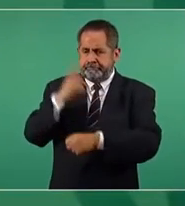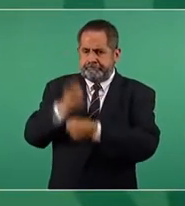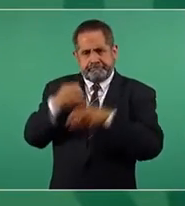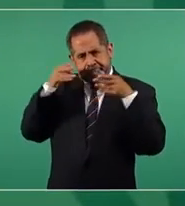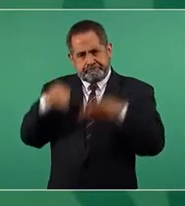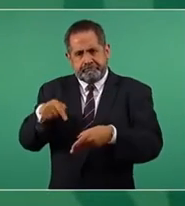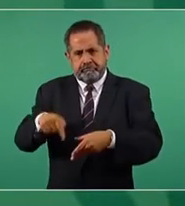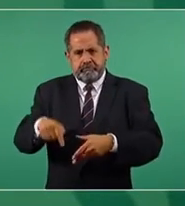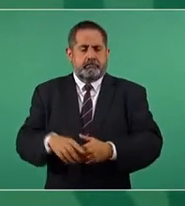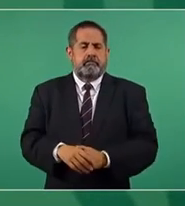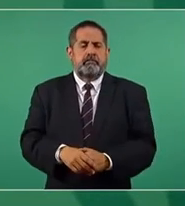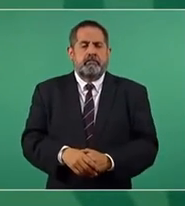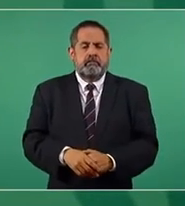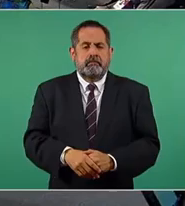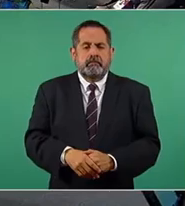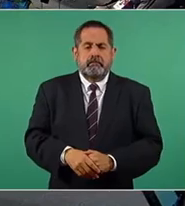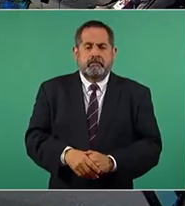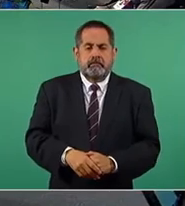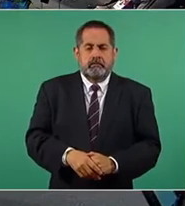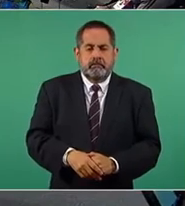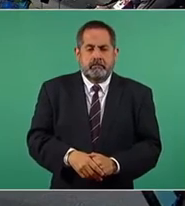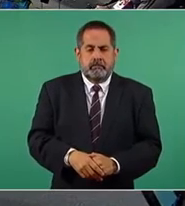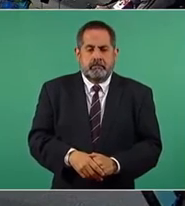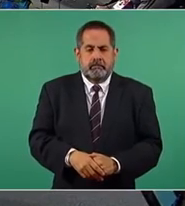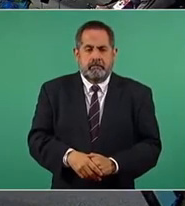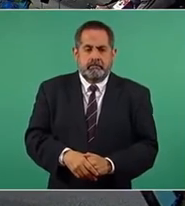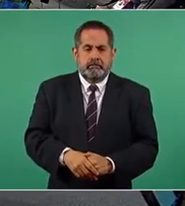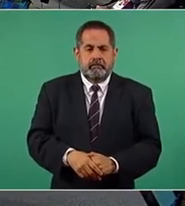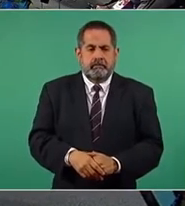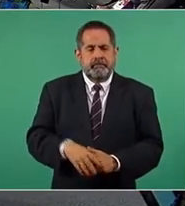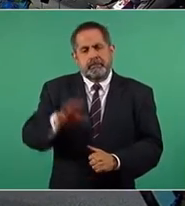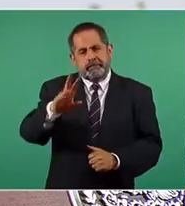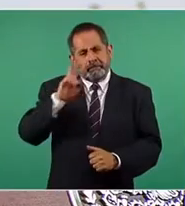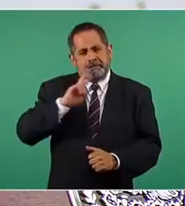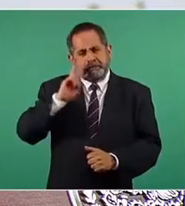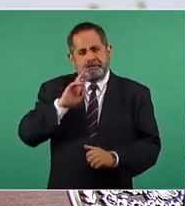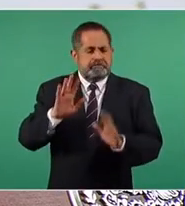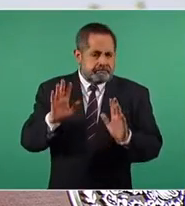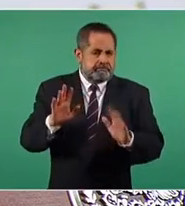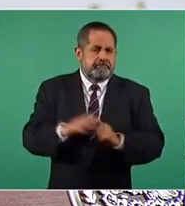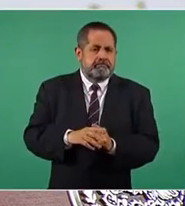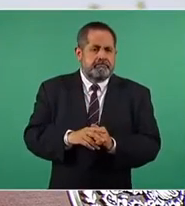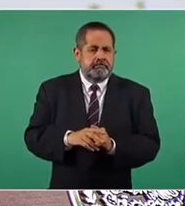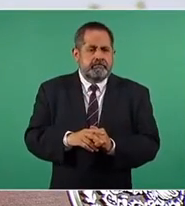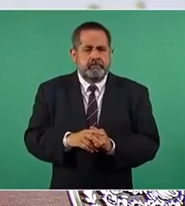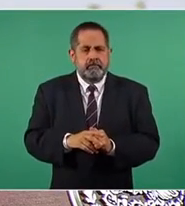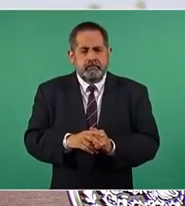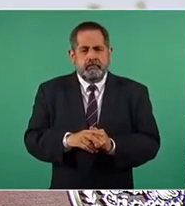de sentidos, presidente, porque es un problema en el tema de los inundaciones? Vamos a ver que no tengamos